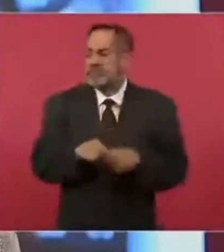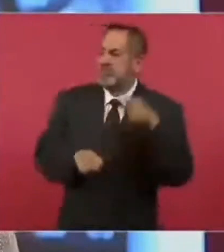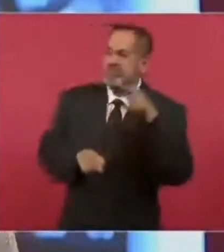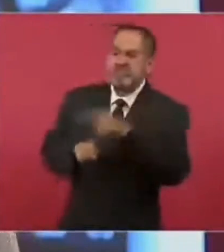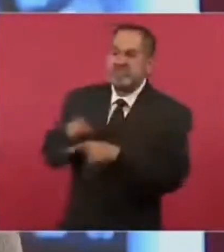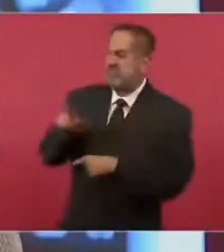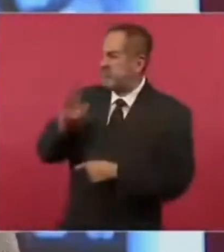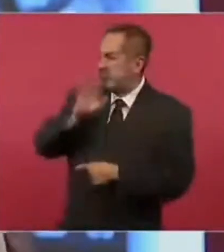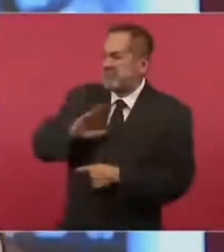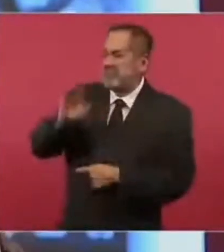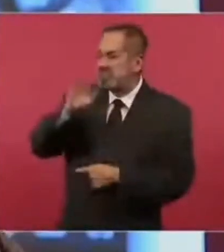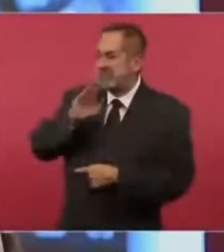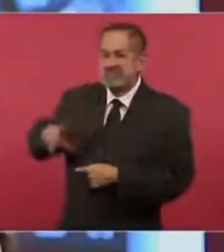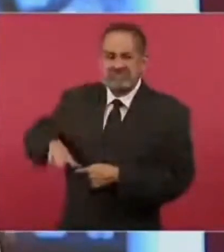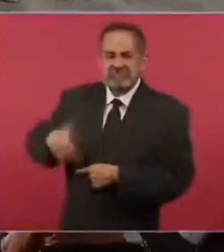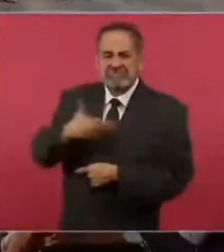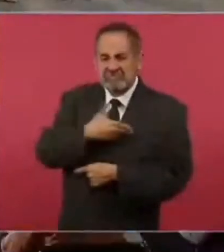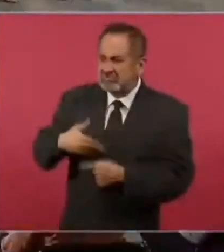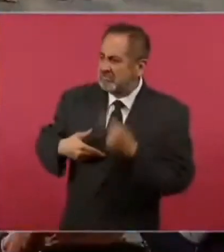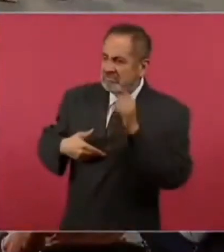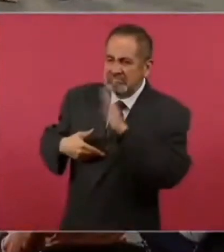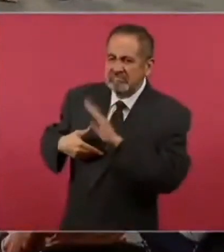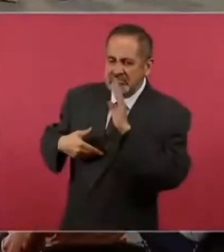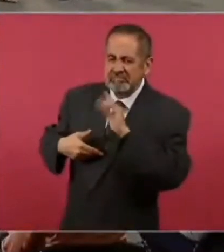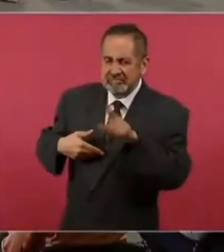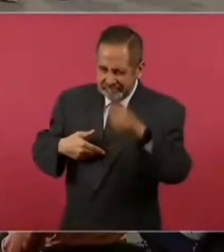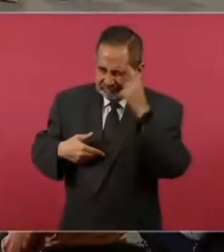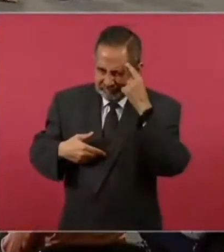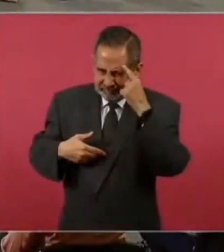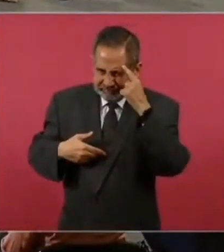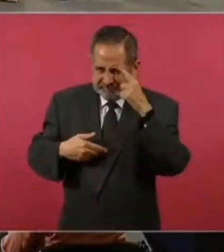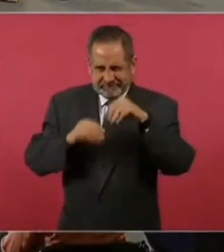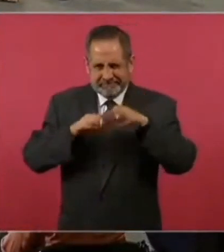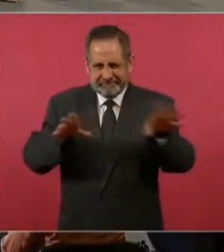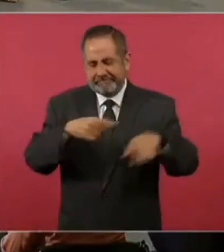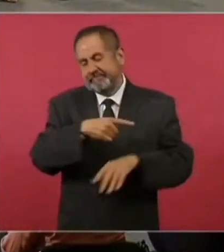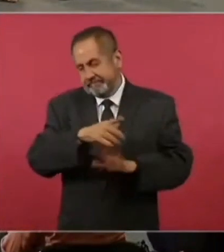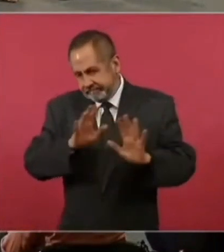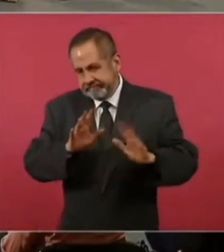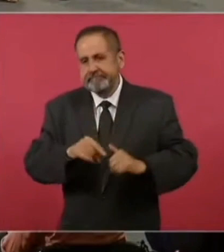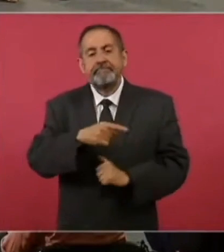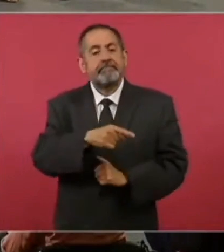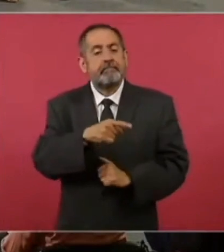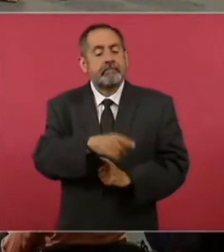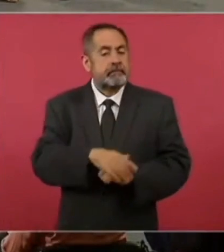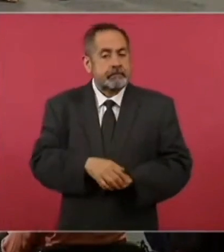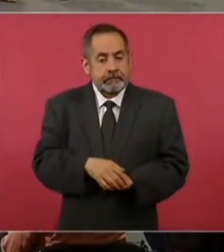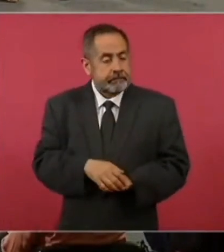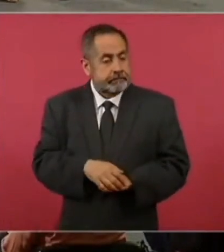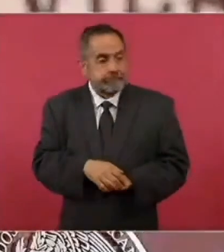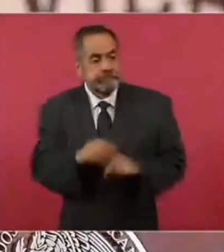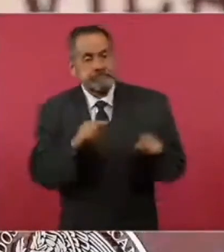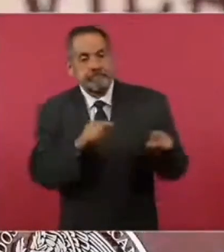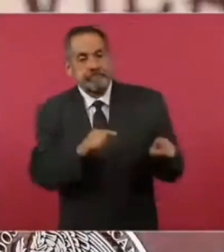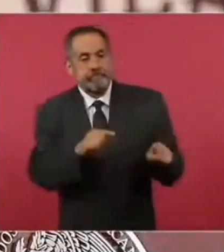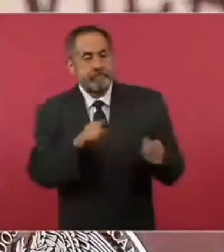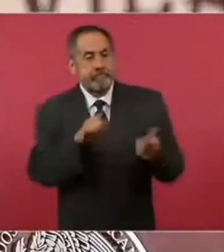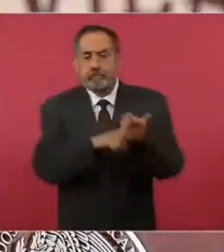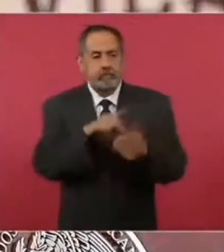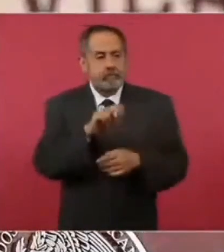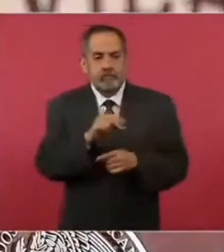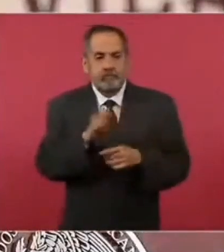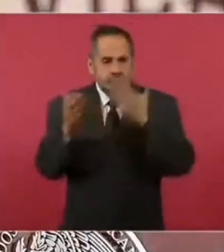política sanitaria del gobierno del presidente Andrés Manuel López Obrador. Aunque Larian no es